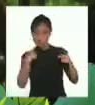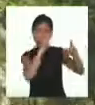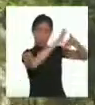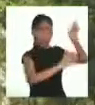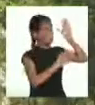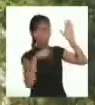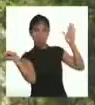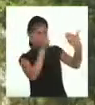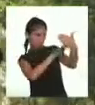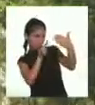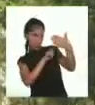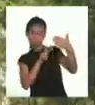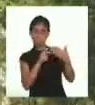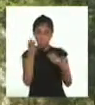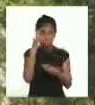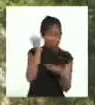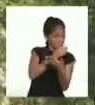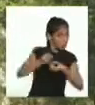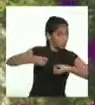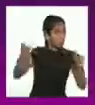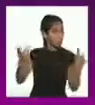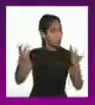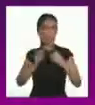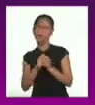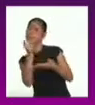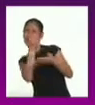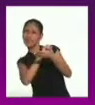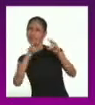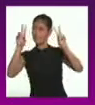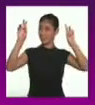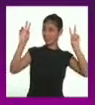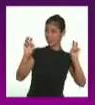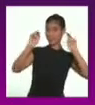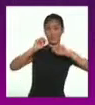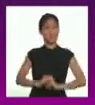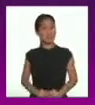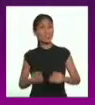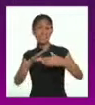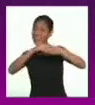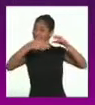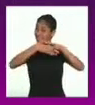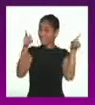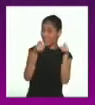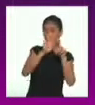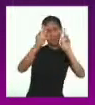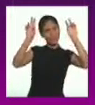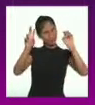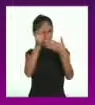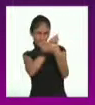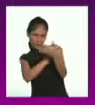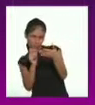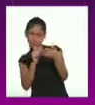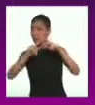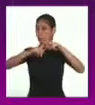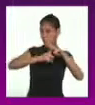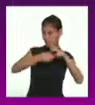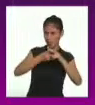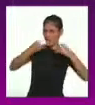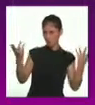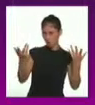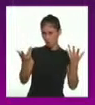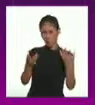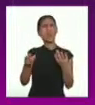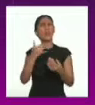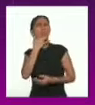¿Sabes cómo escribirás tu leyenda? ¡Escribiré el título de la leyenda! Iniciaré contando cómo